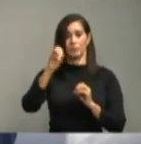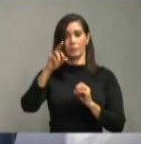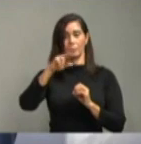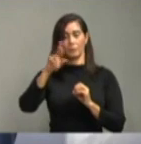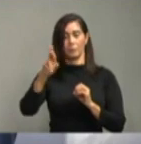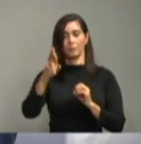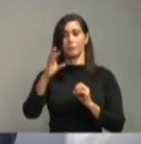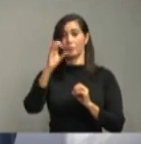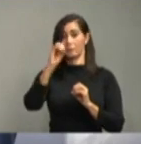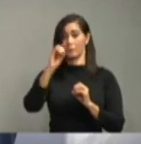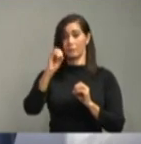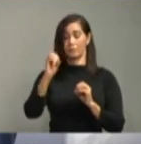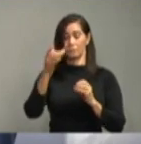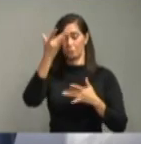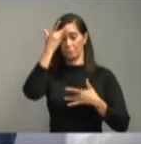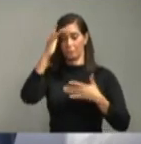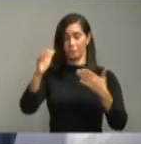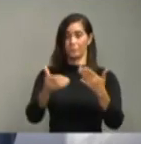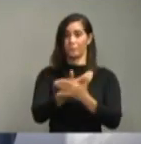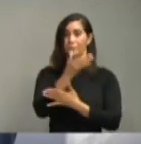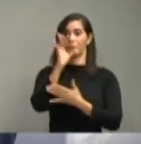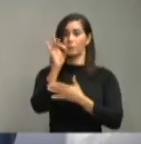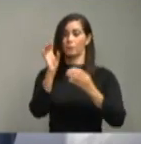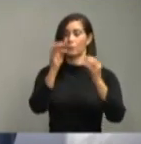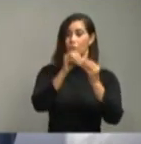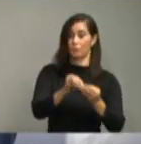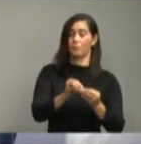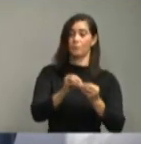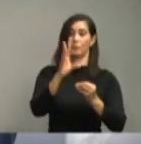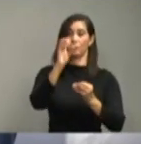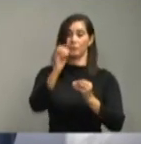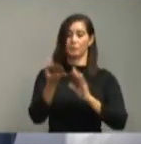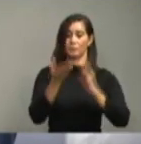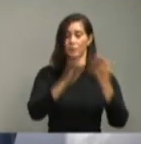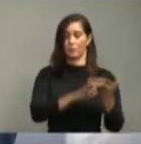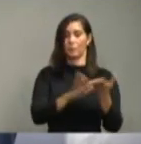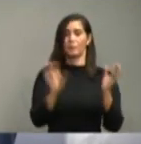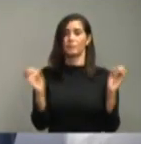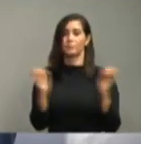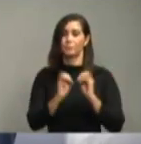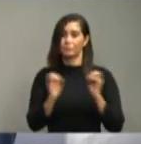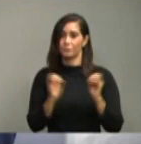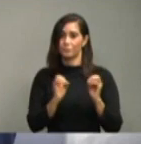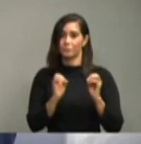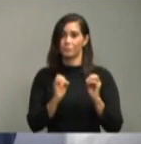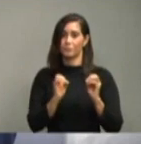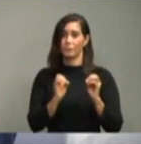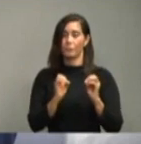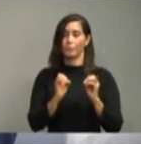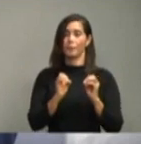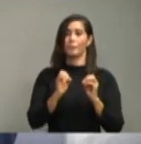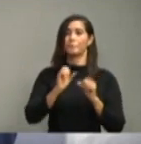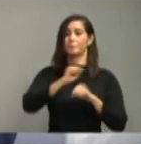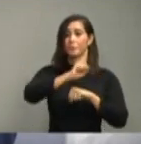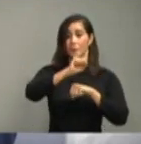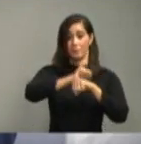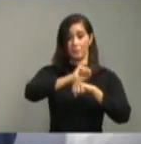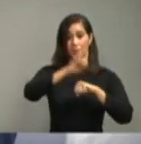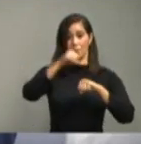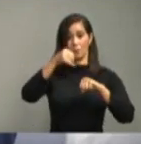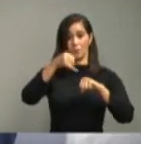0 casos nuevos, 8 acumulados, cero fallecimiento. San José de Ocoa,